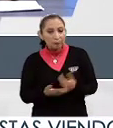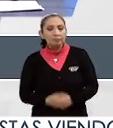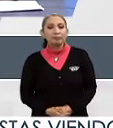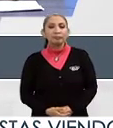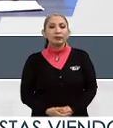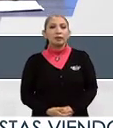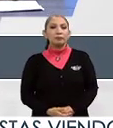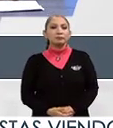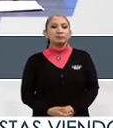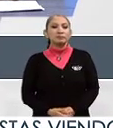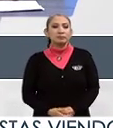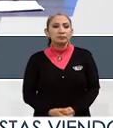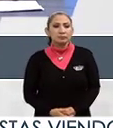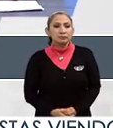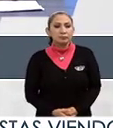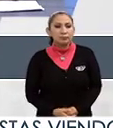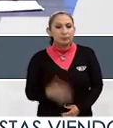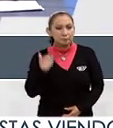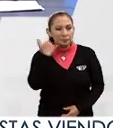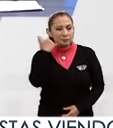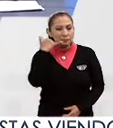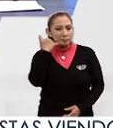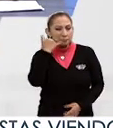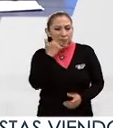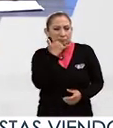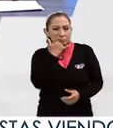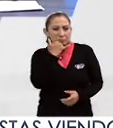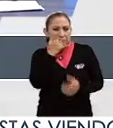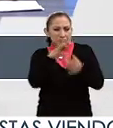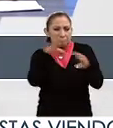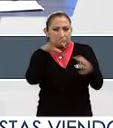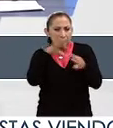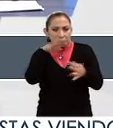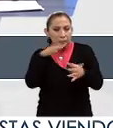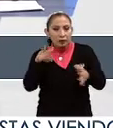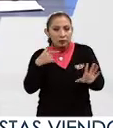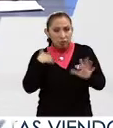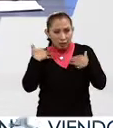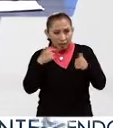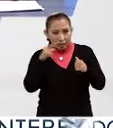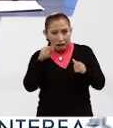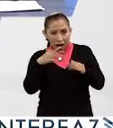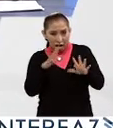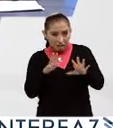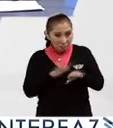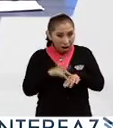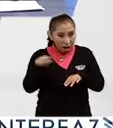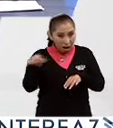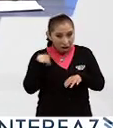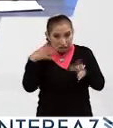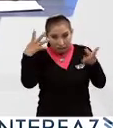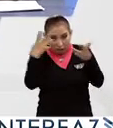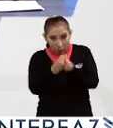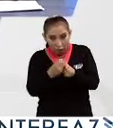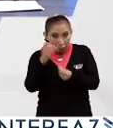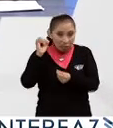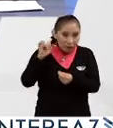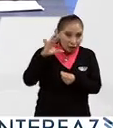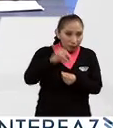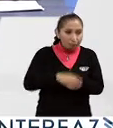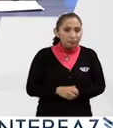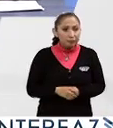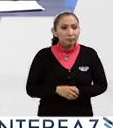Sí, a ver, se cortó un poquito la comunicación, pero si lo que te entiendo es que si hay una tendencia a un consenso o no.